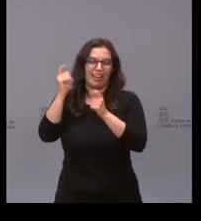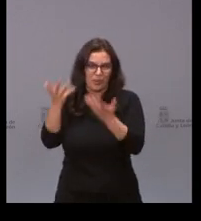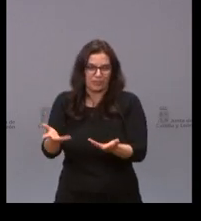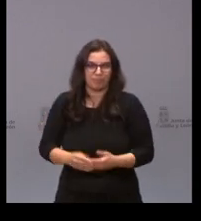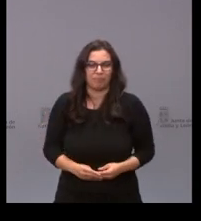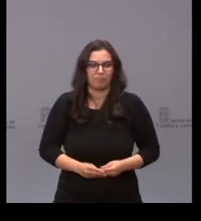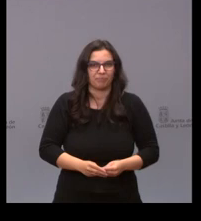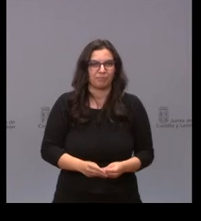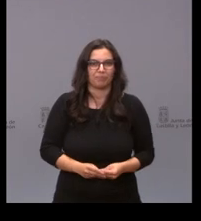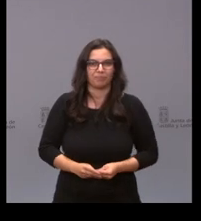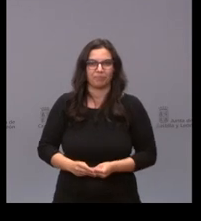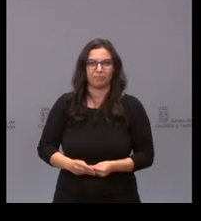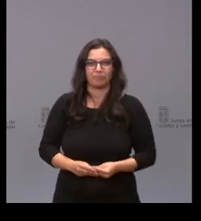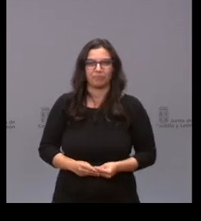quieras